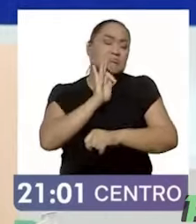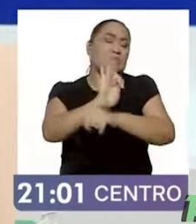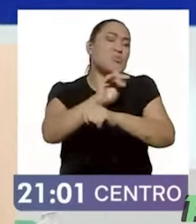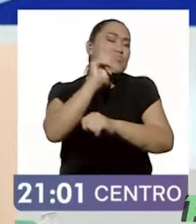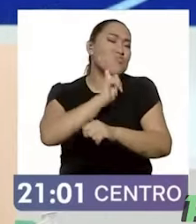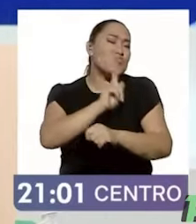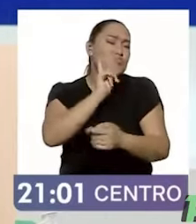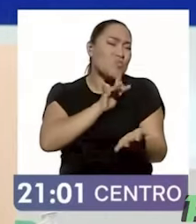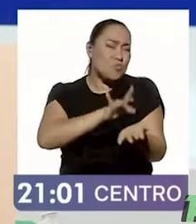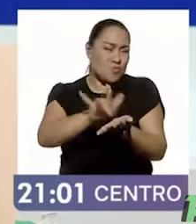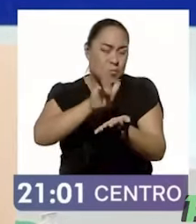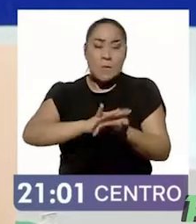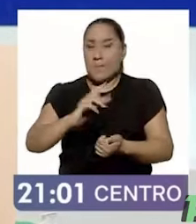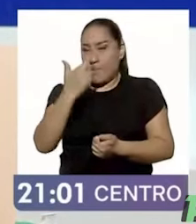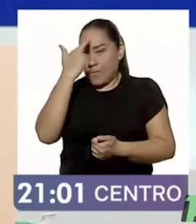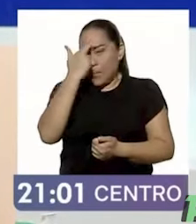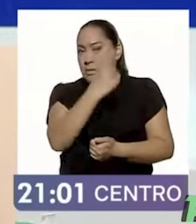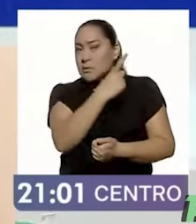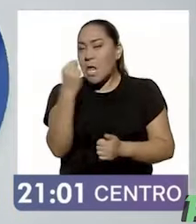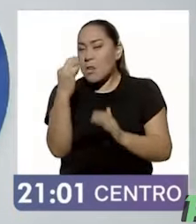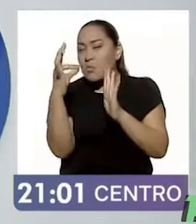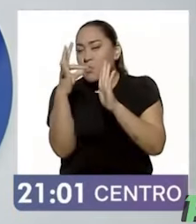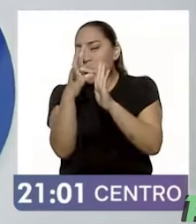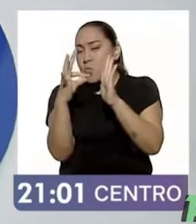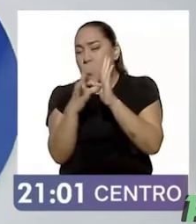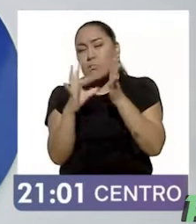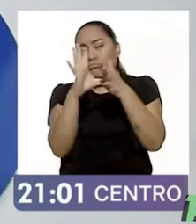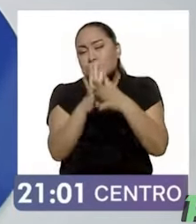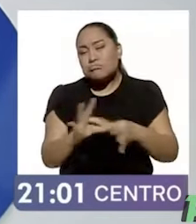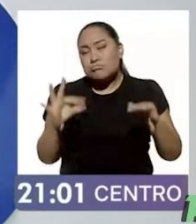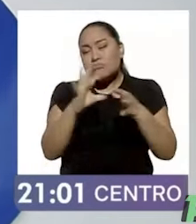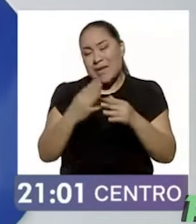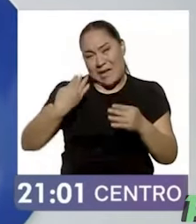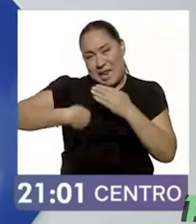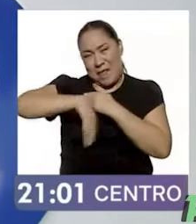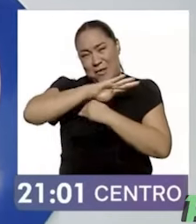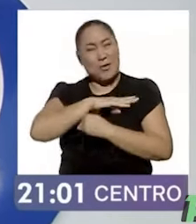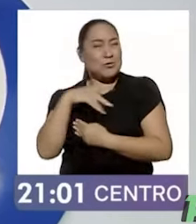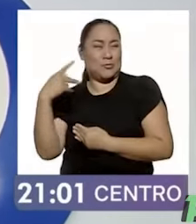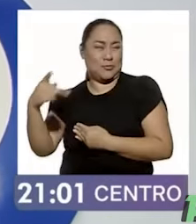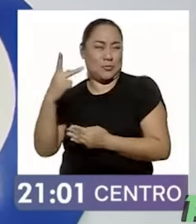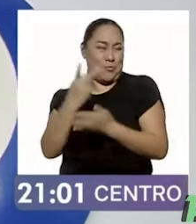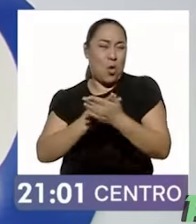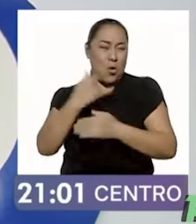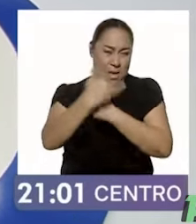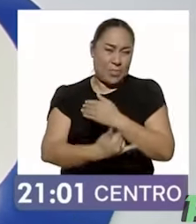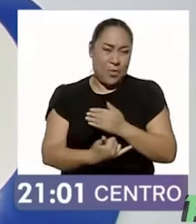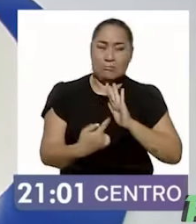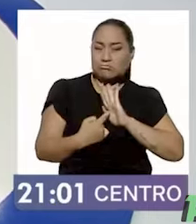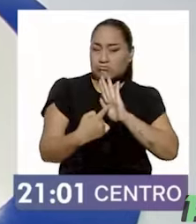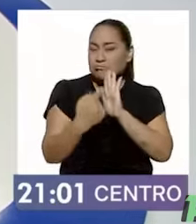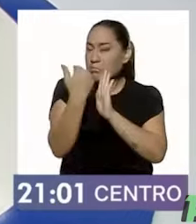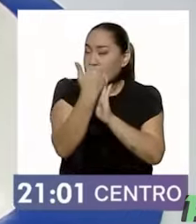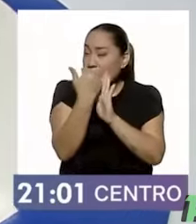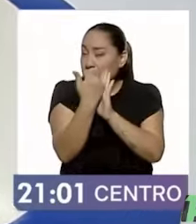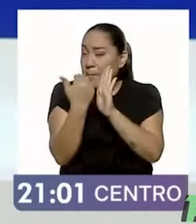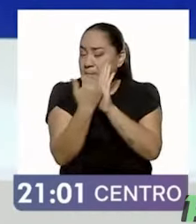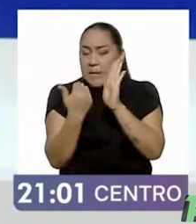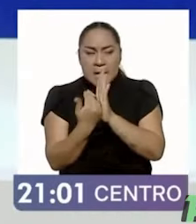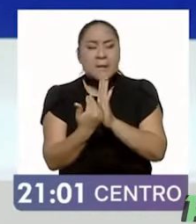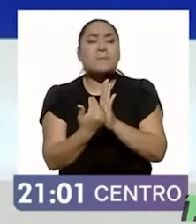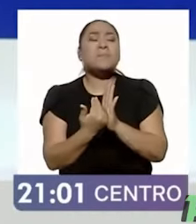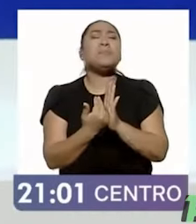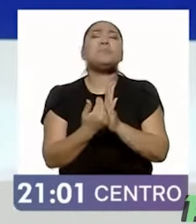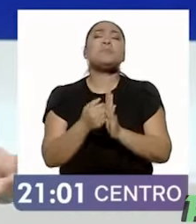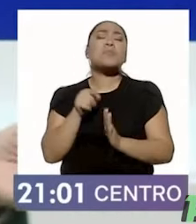los 100 puntos que enumera Claudia Sheinbaum como su proyecto, está por acá, lo tenía,